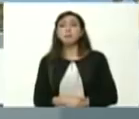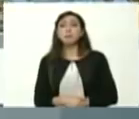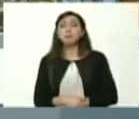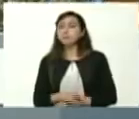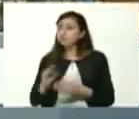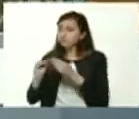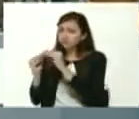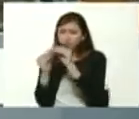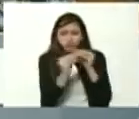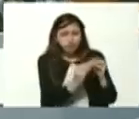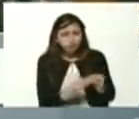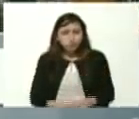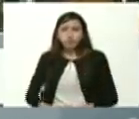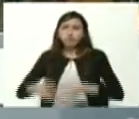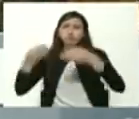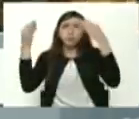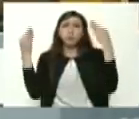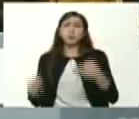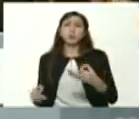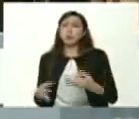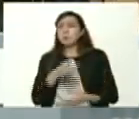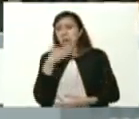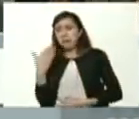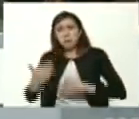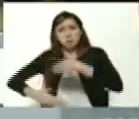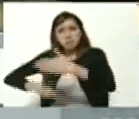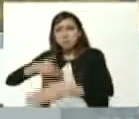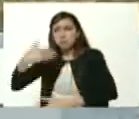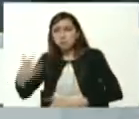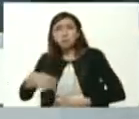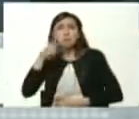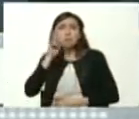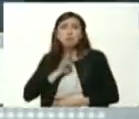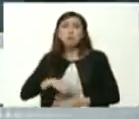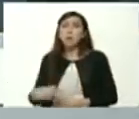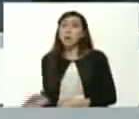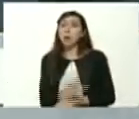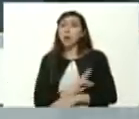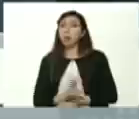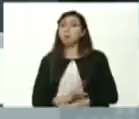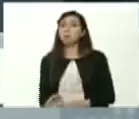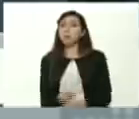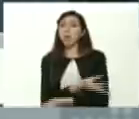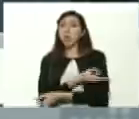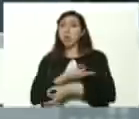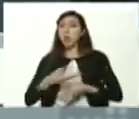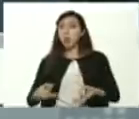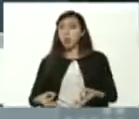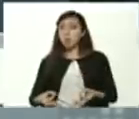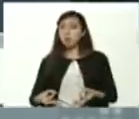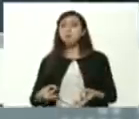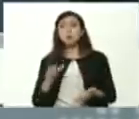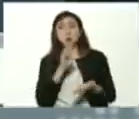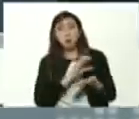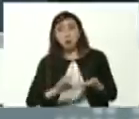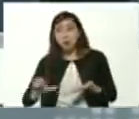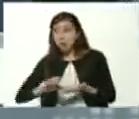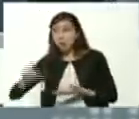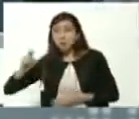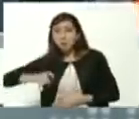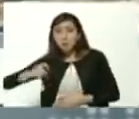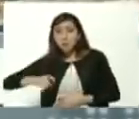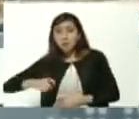recuperación a su mantenimiento rápido y con calidad invertir lo que haga falta